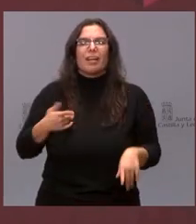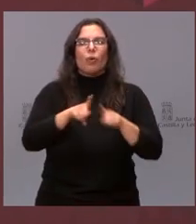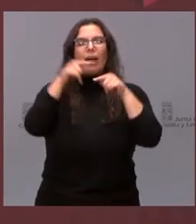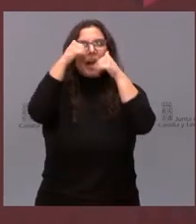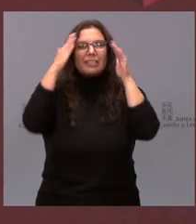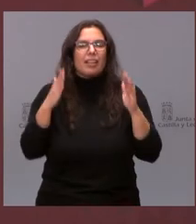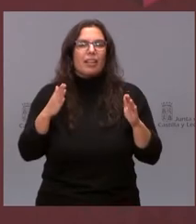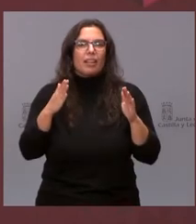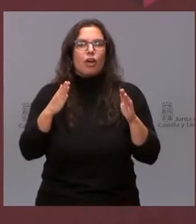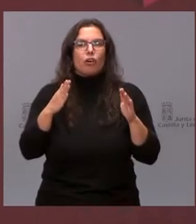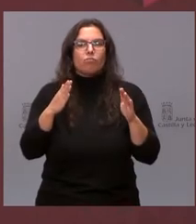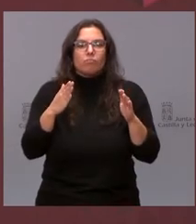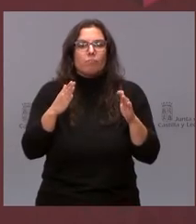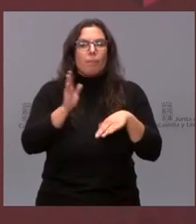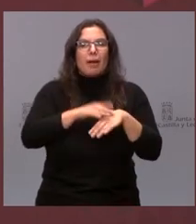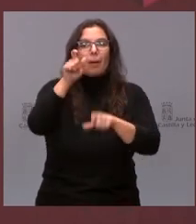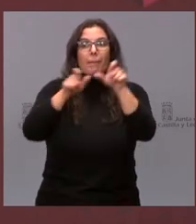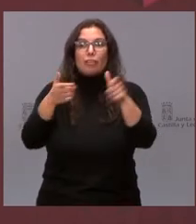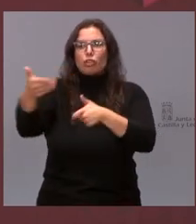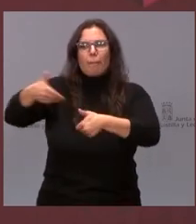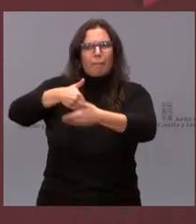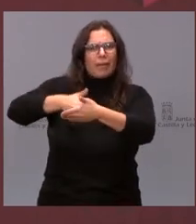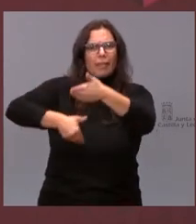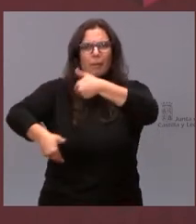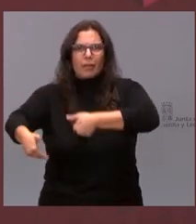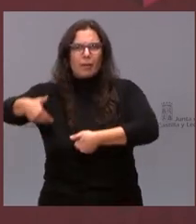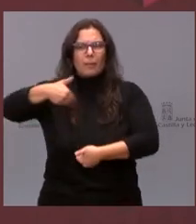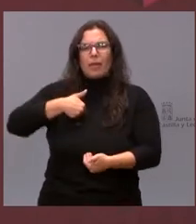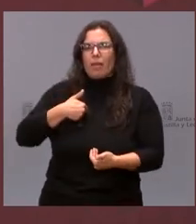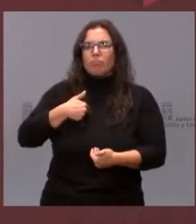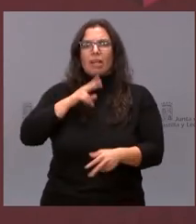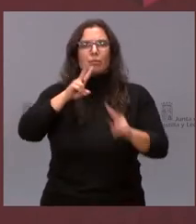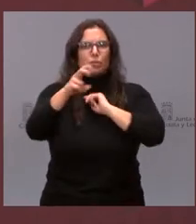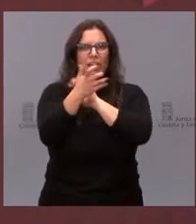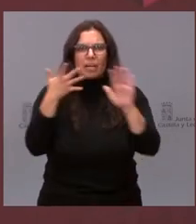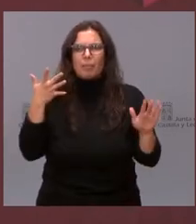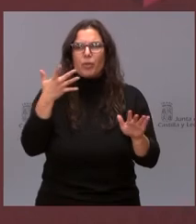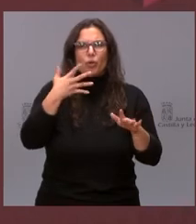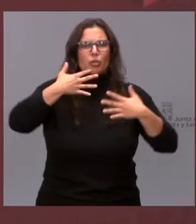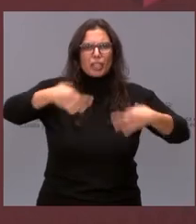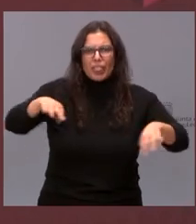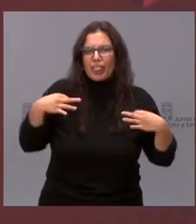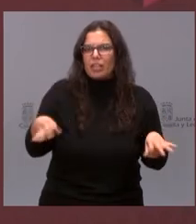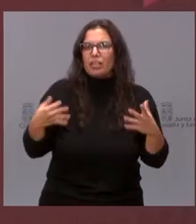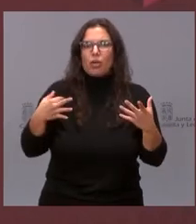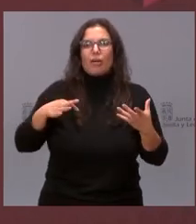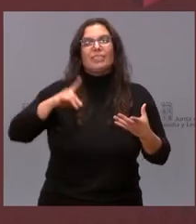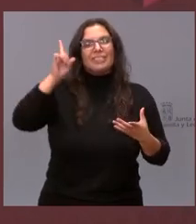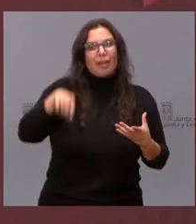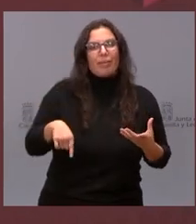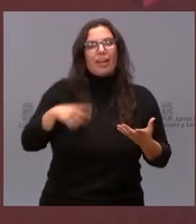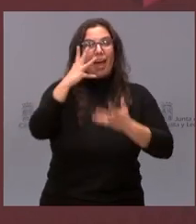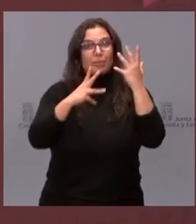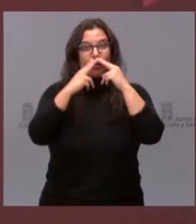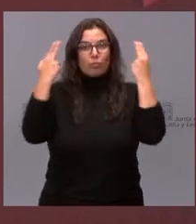las demandas de las personas, dando una respuesta ágil, una respuesta sencilla, modernizar la